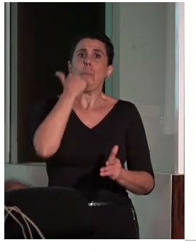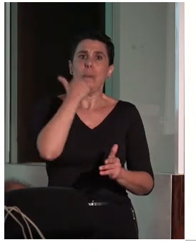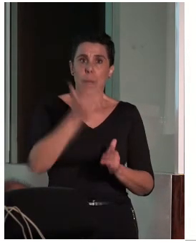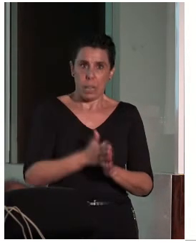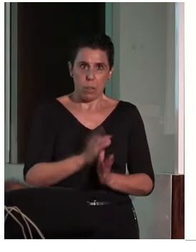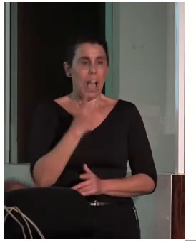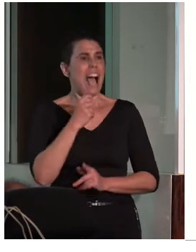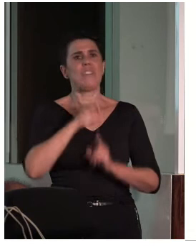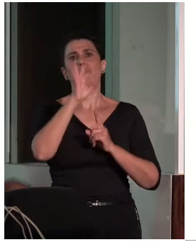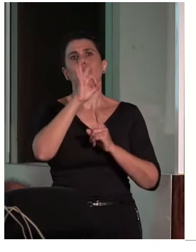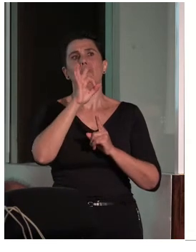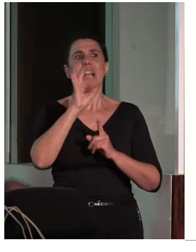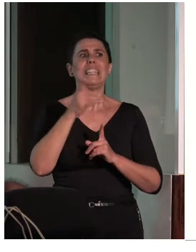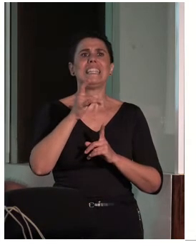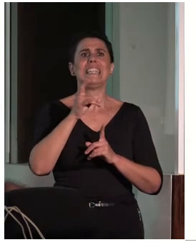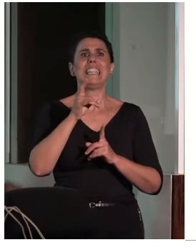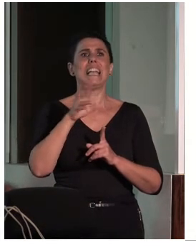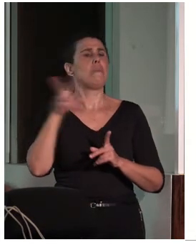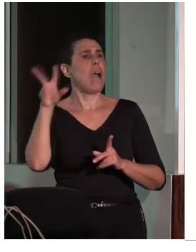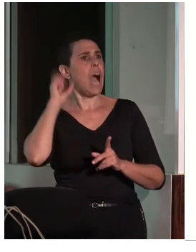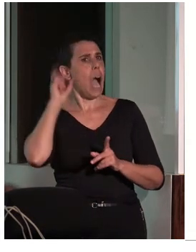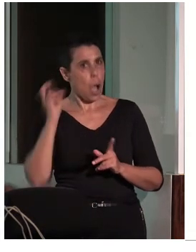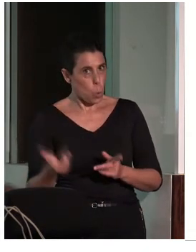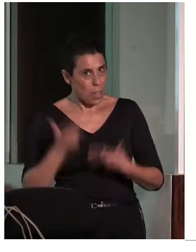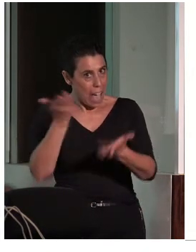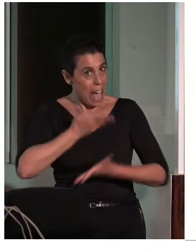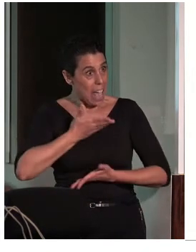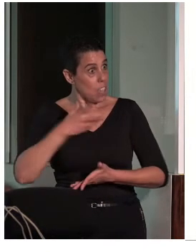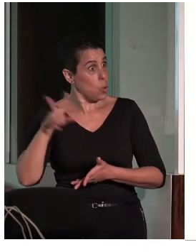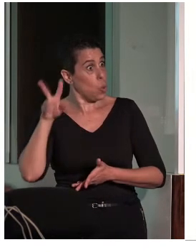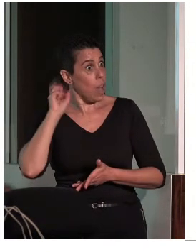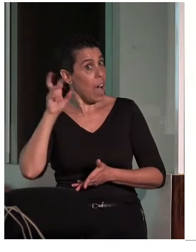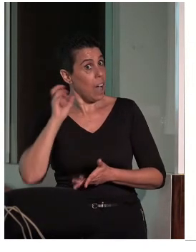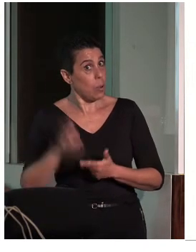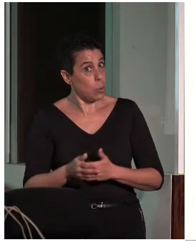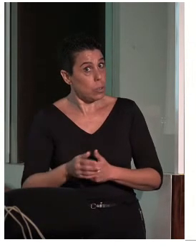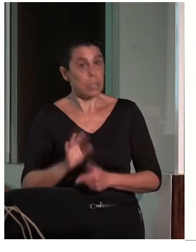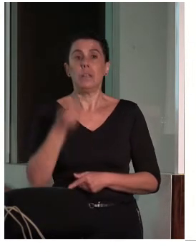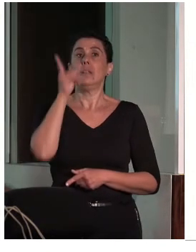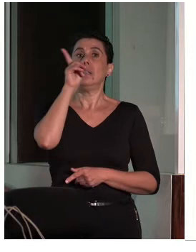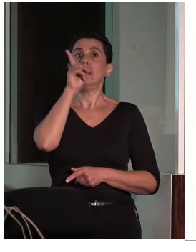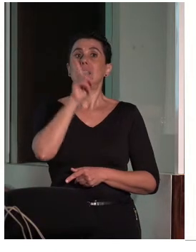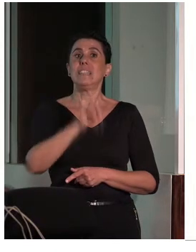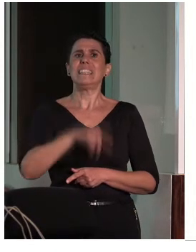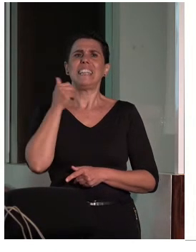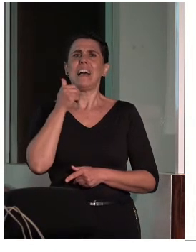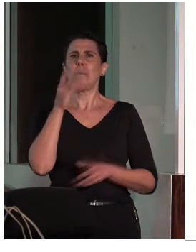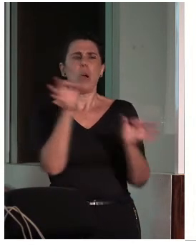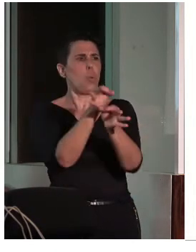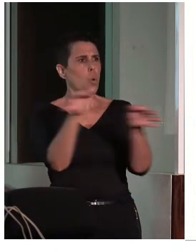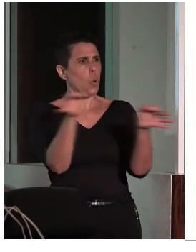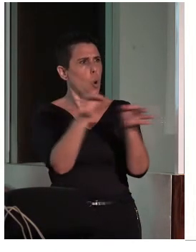señalización acústica es muy importante. Una correcta identificación y ubicación de